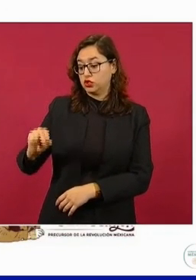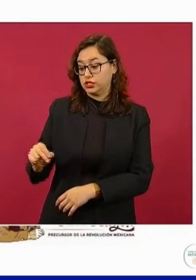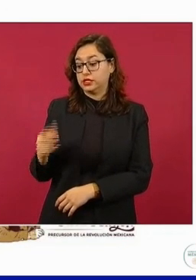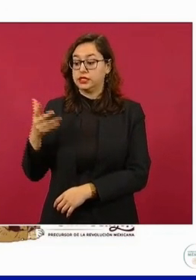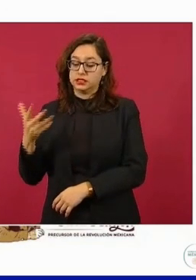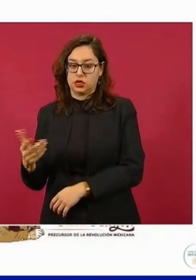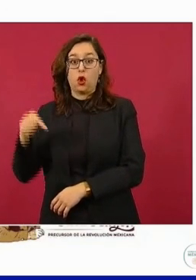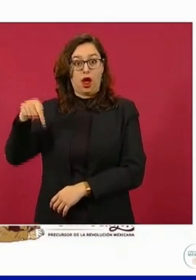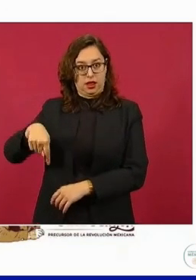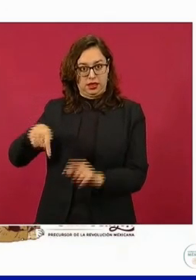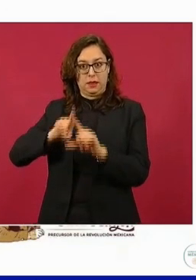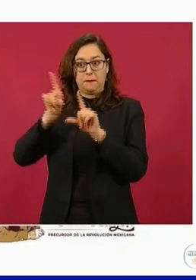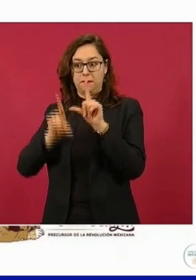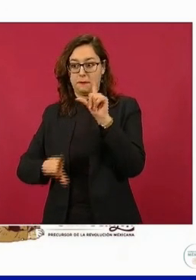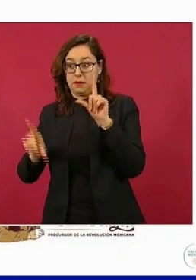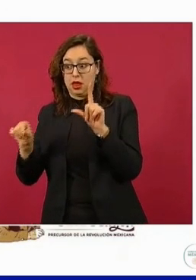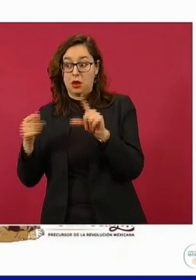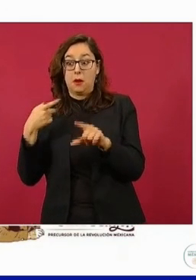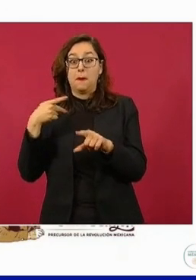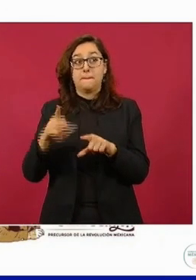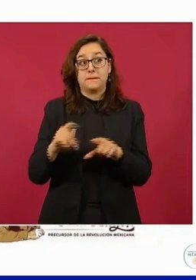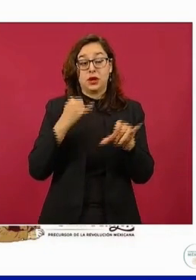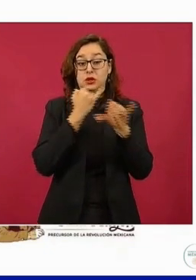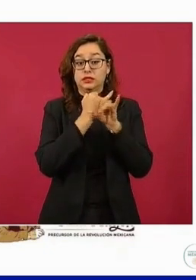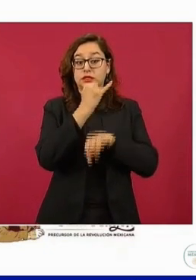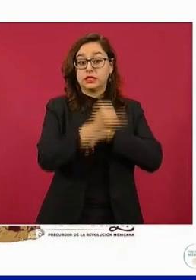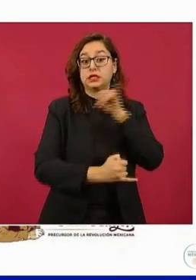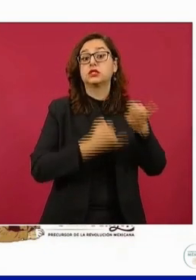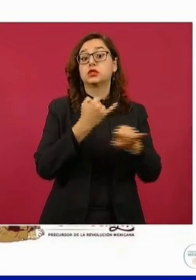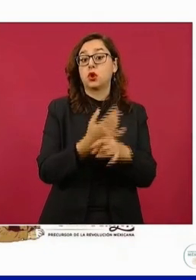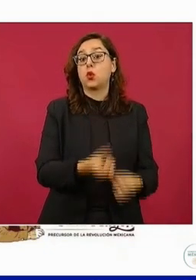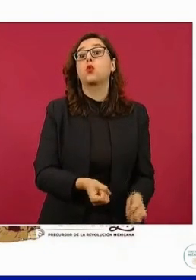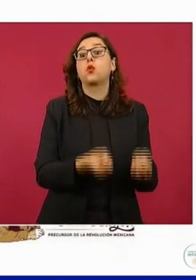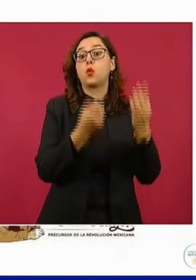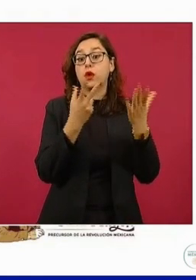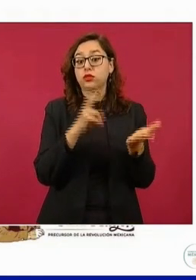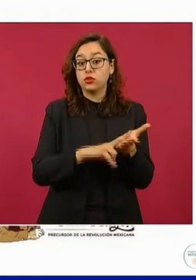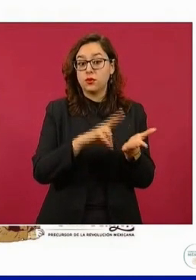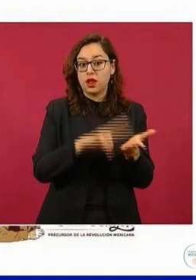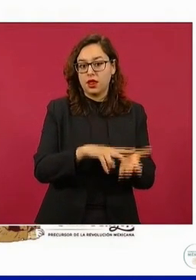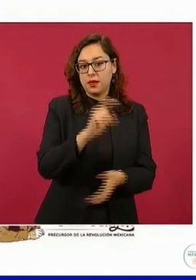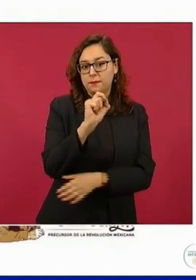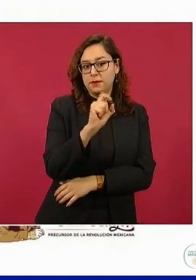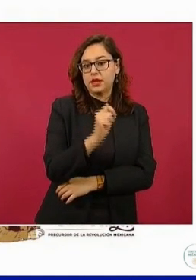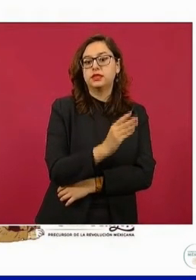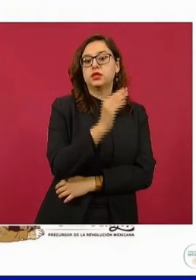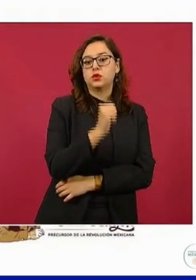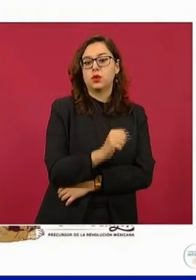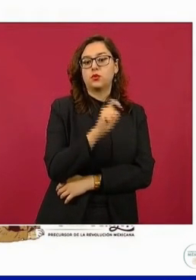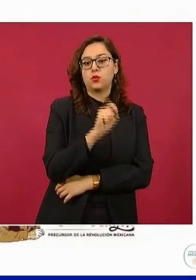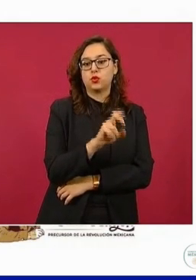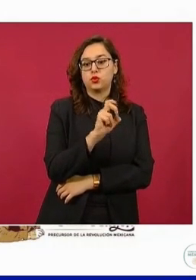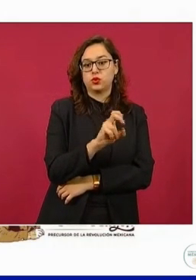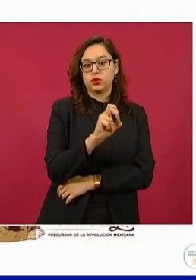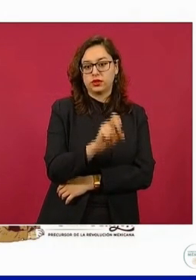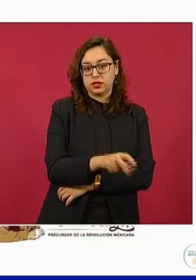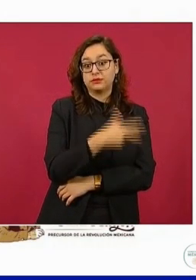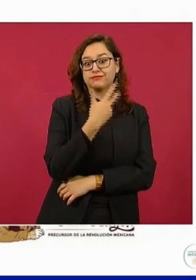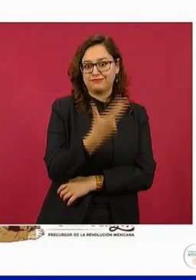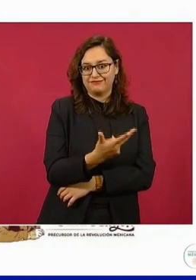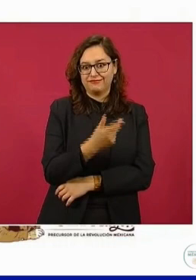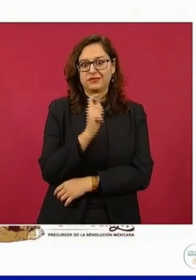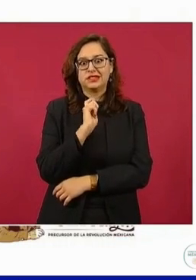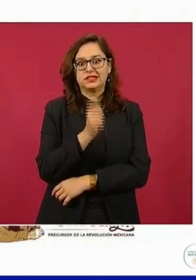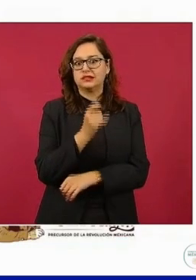internacional convertido a kilos y a pesos, 29 pesos con 38 centavos, una diferencia muy